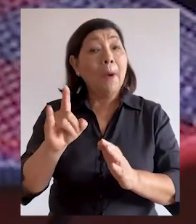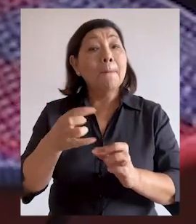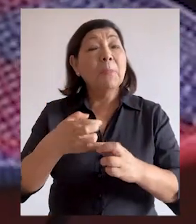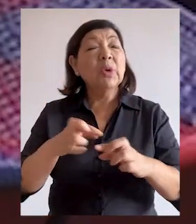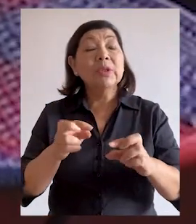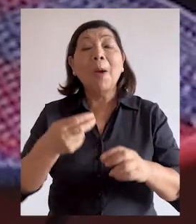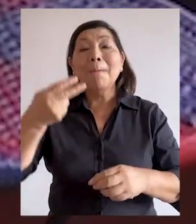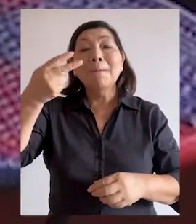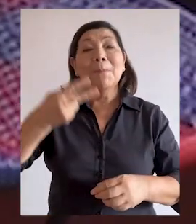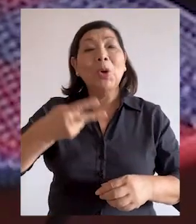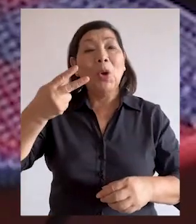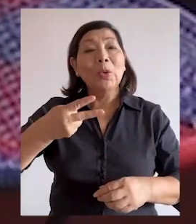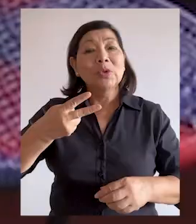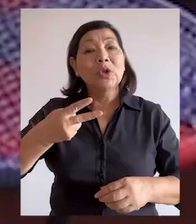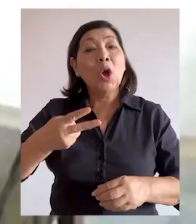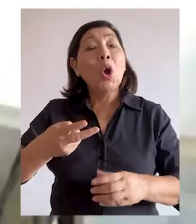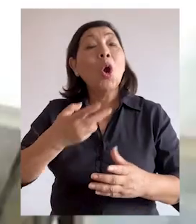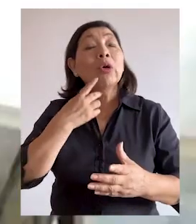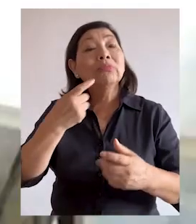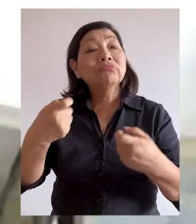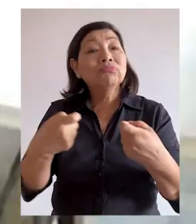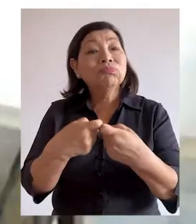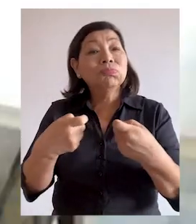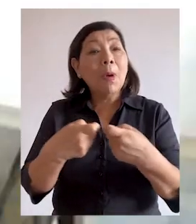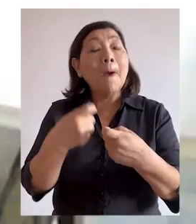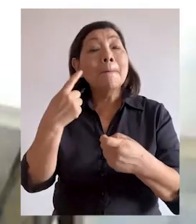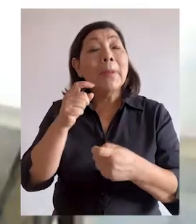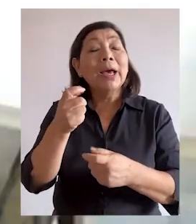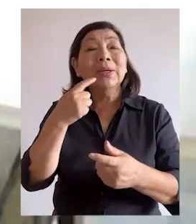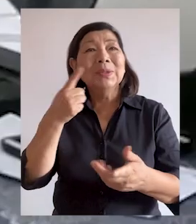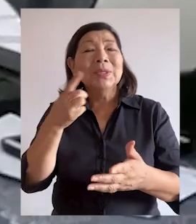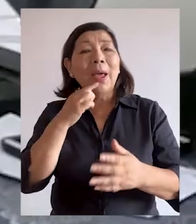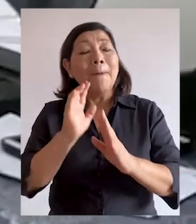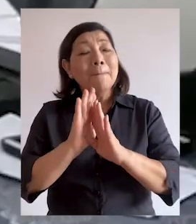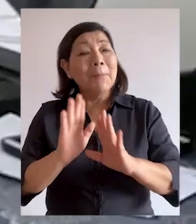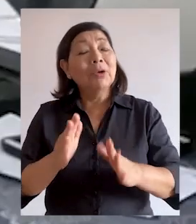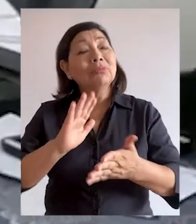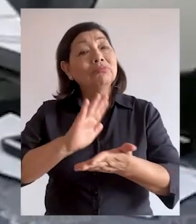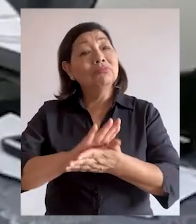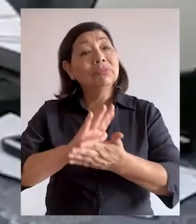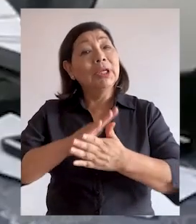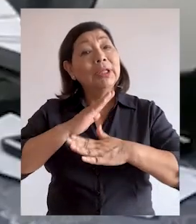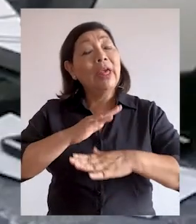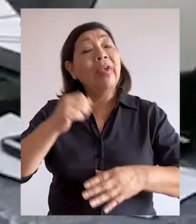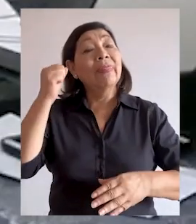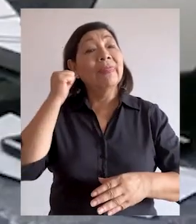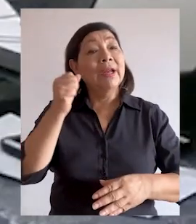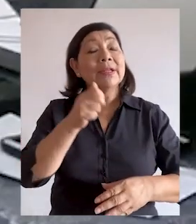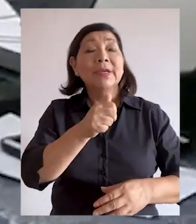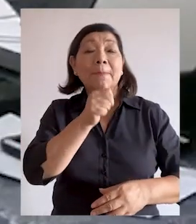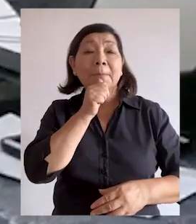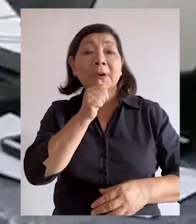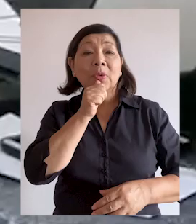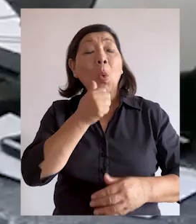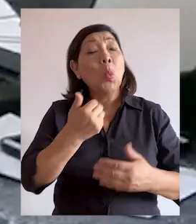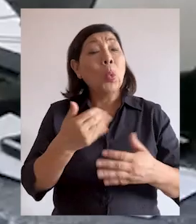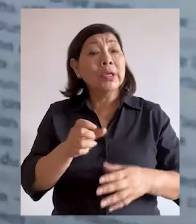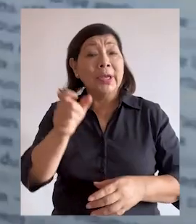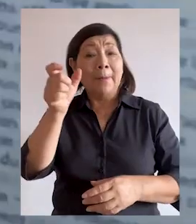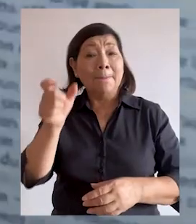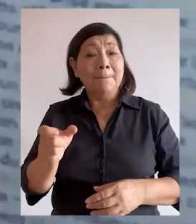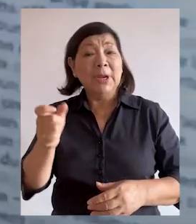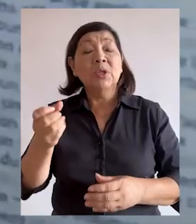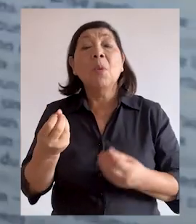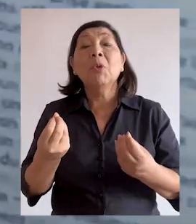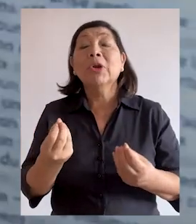Computadoras, que prohibía el uso de comunicación electrónica para perturbar la paz, la tranquilidad o el derecho a la privacidad de cualquier